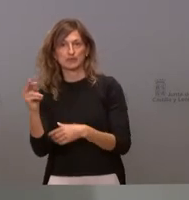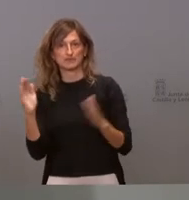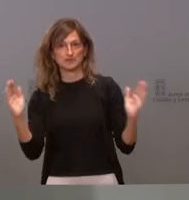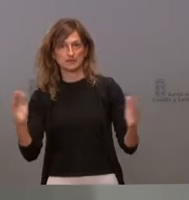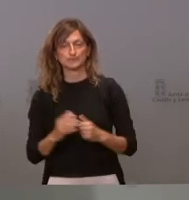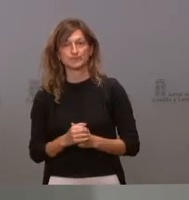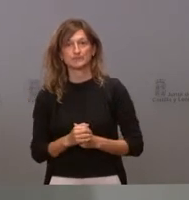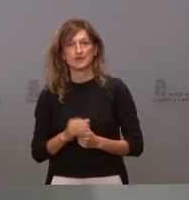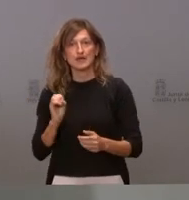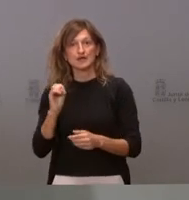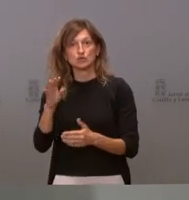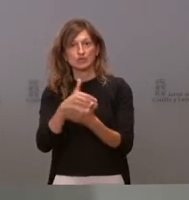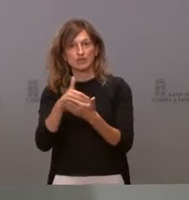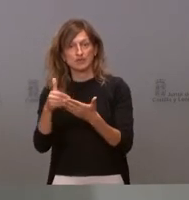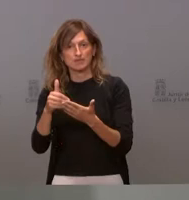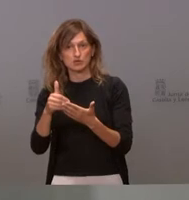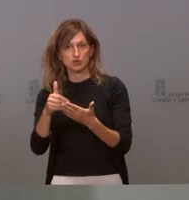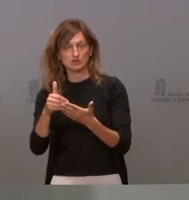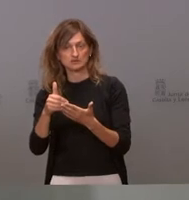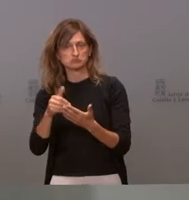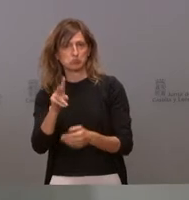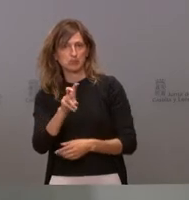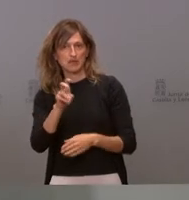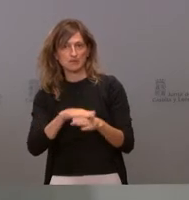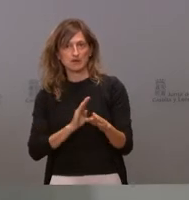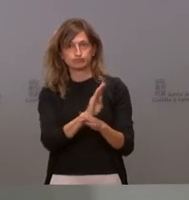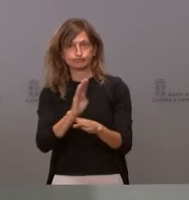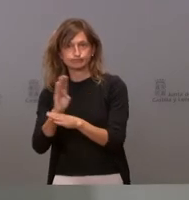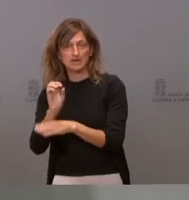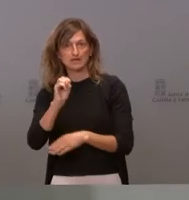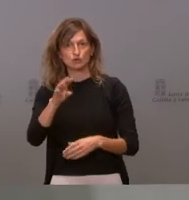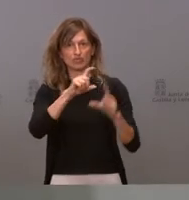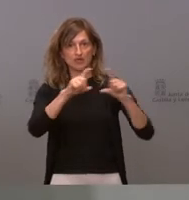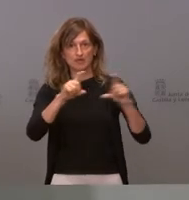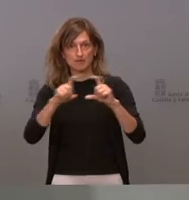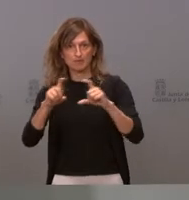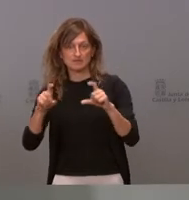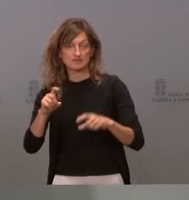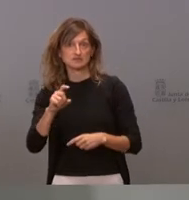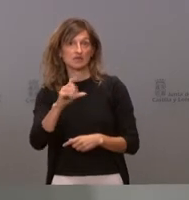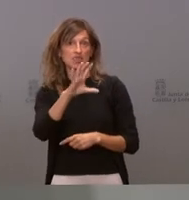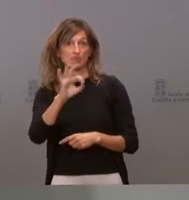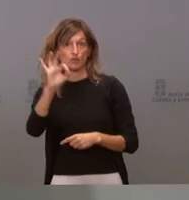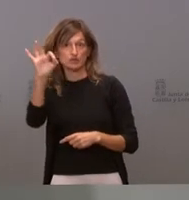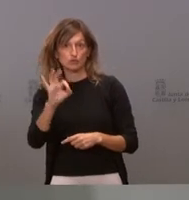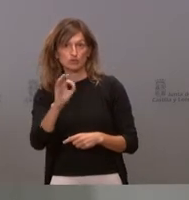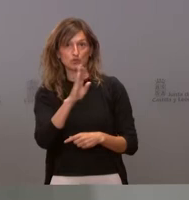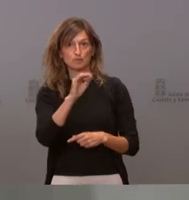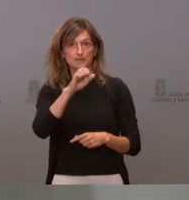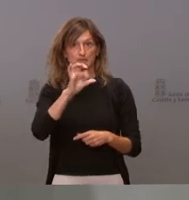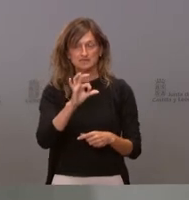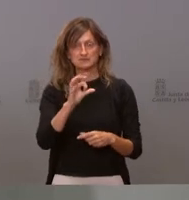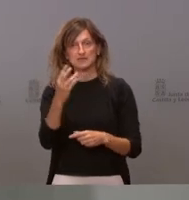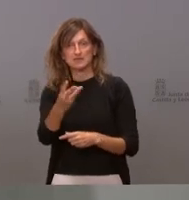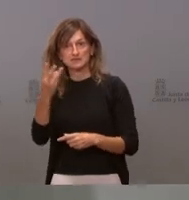14 millones, han permitido subvencionar a 14 empresas, de ellas el 50% son pymes. Tres de las